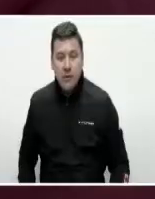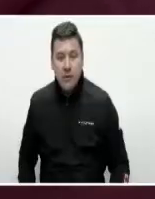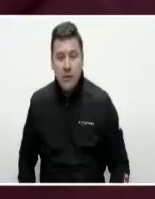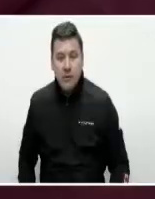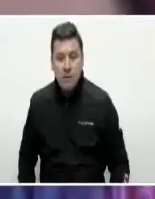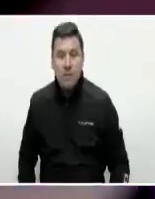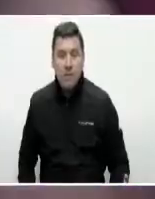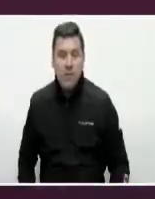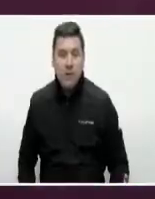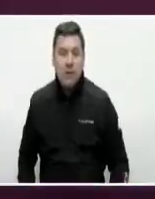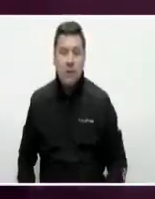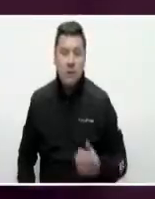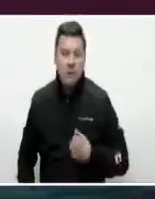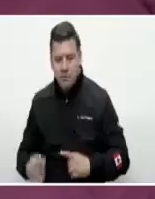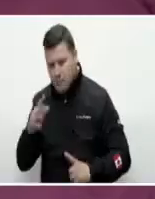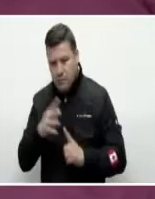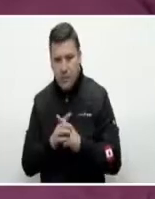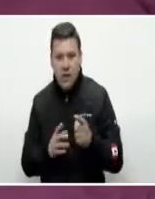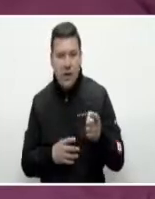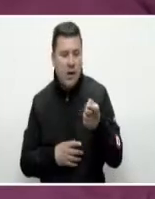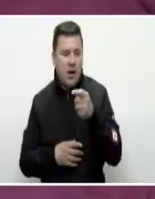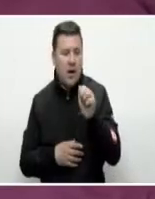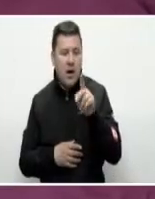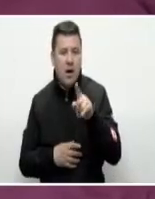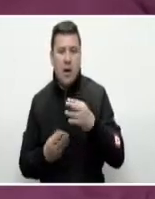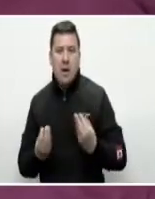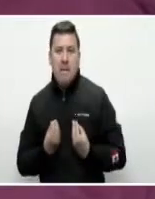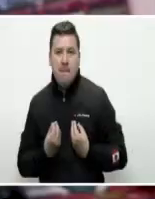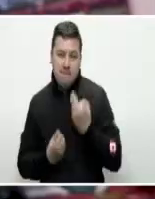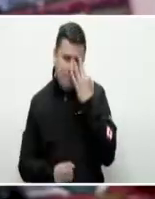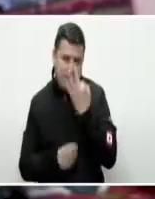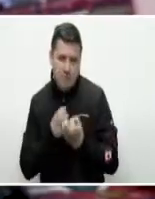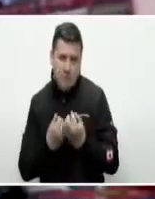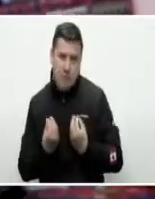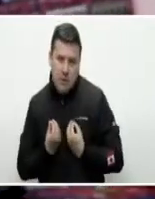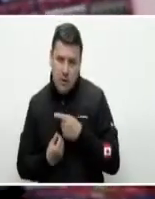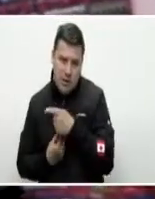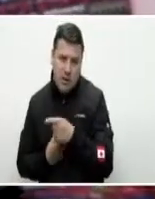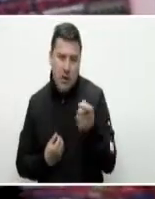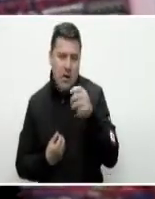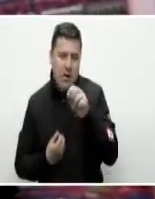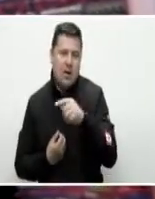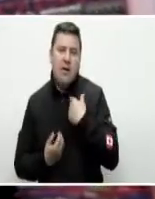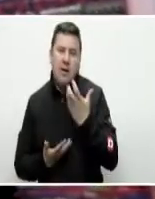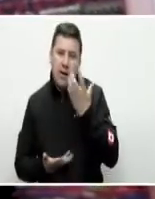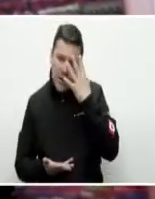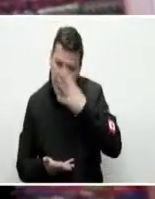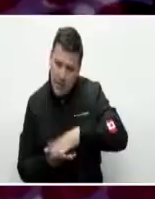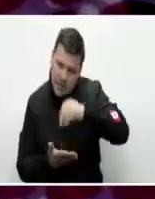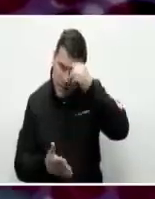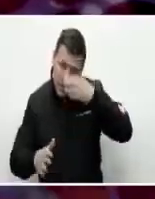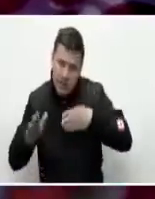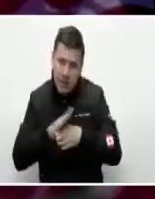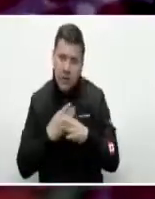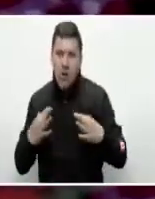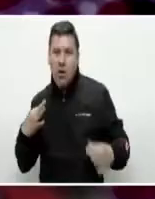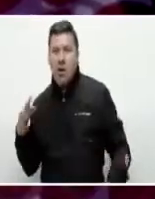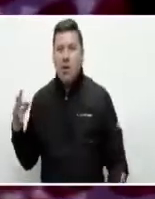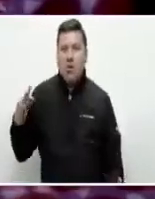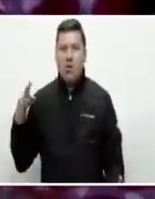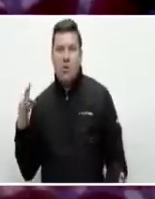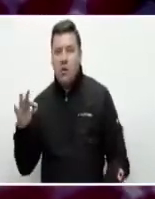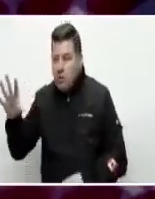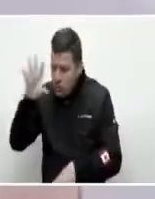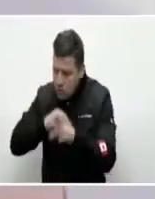Bueno, mi iniciativa nace en Ghana, allá estuve yo viviendo tres años y quise entrar como aprendiz con una diseñadora de modas para